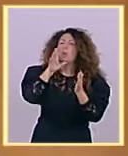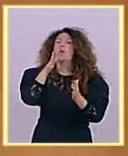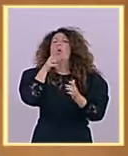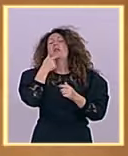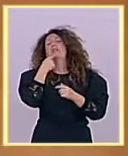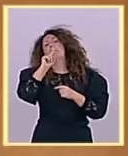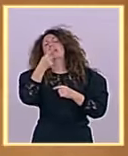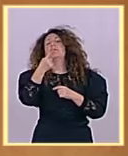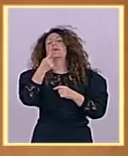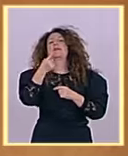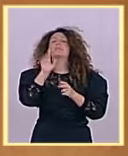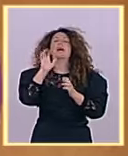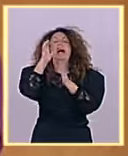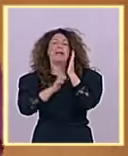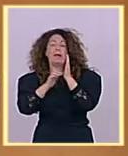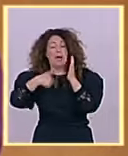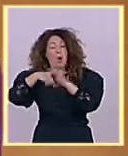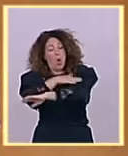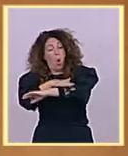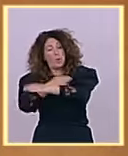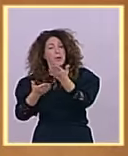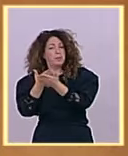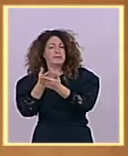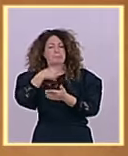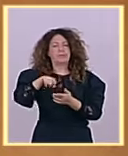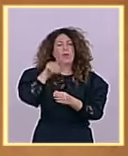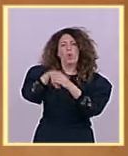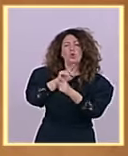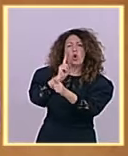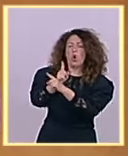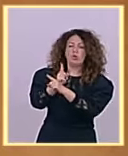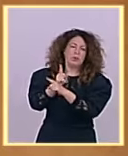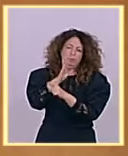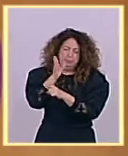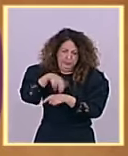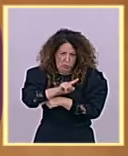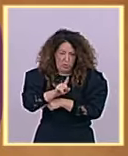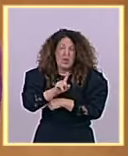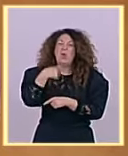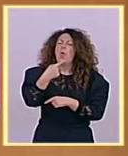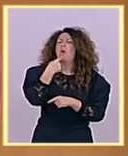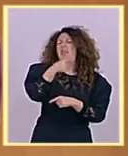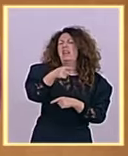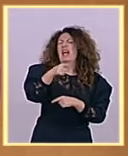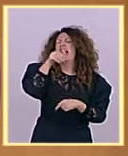y por otra parte usted habla de la rebaja de impuestos de la que tuvieron que retranquear una vez que en el Reino Unido